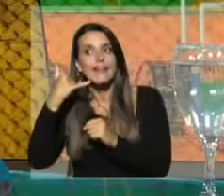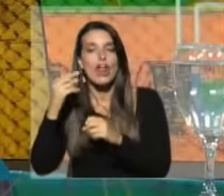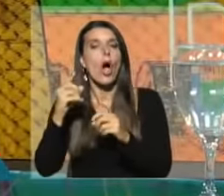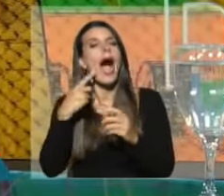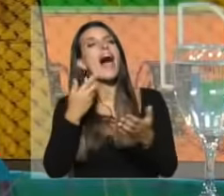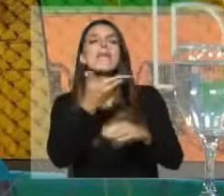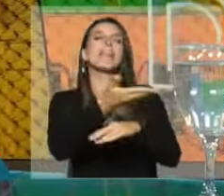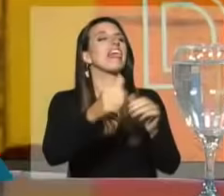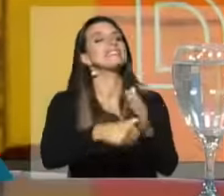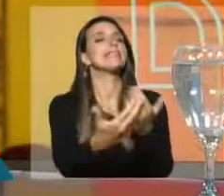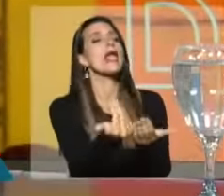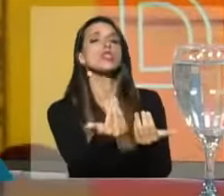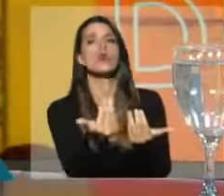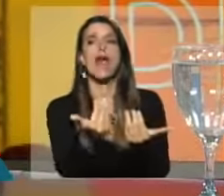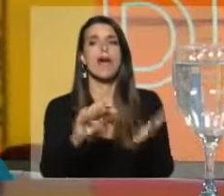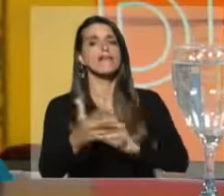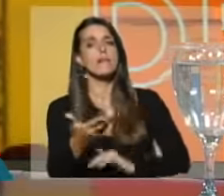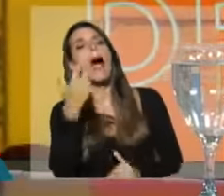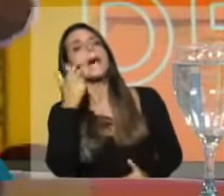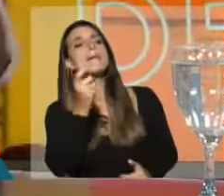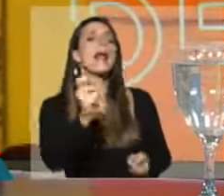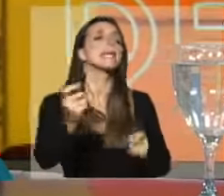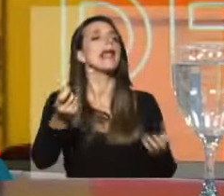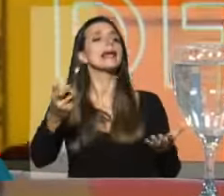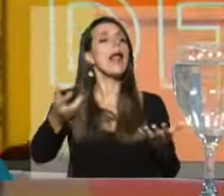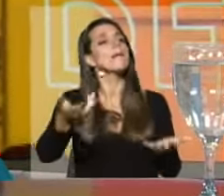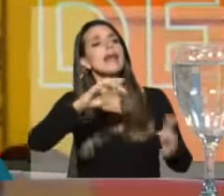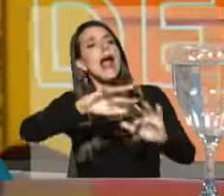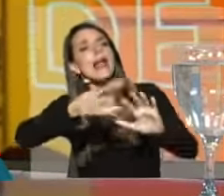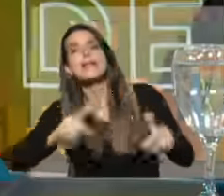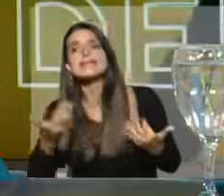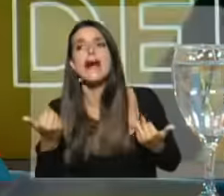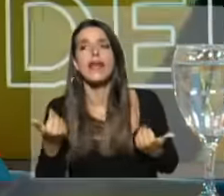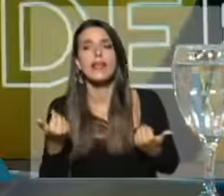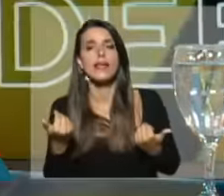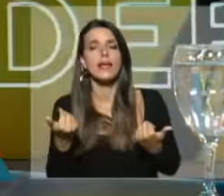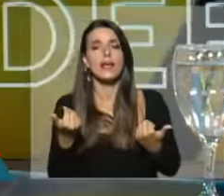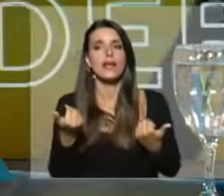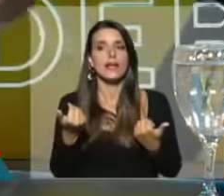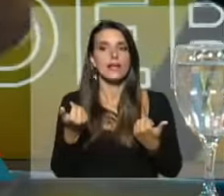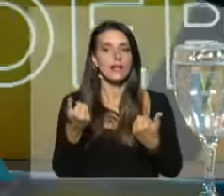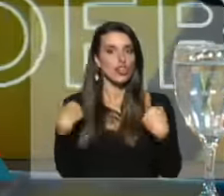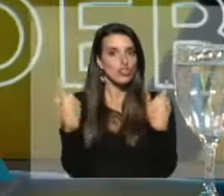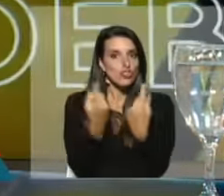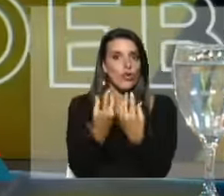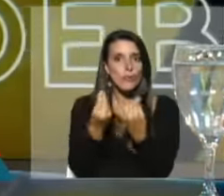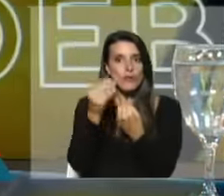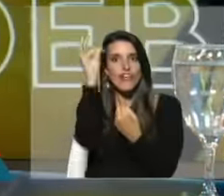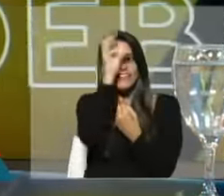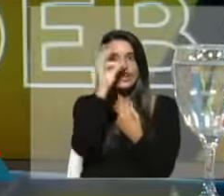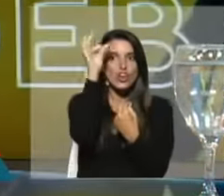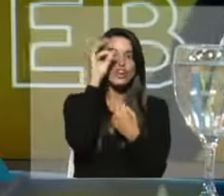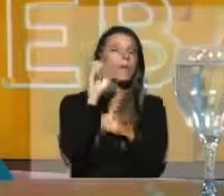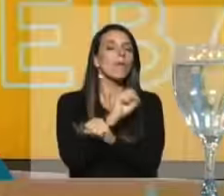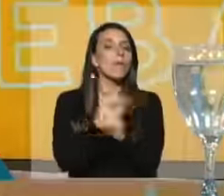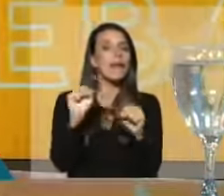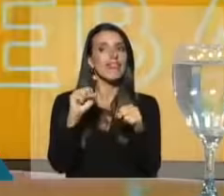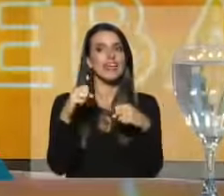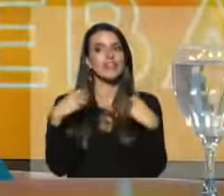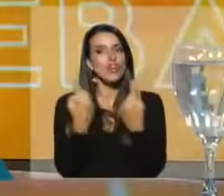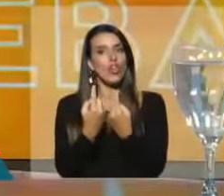a pedir la cédula, a empujar, a ver, a requisar. Si hay todo un nivel de tecnología que nos permite